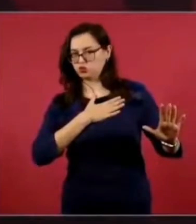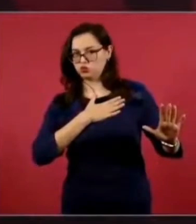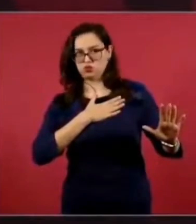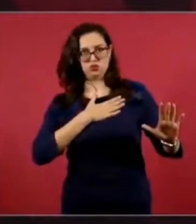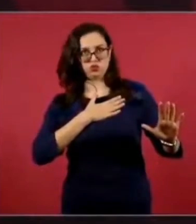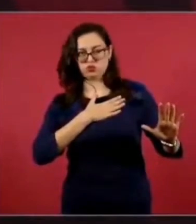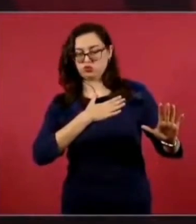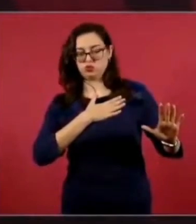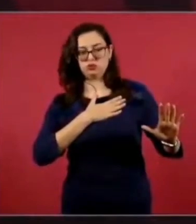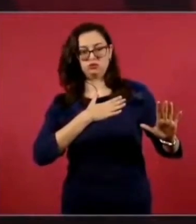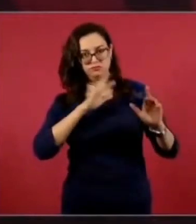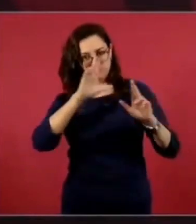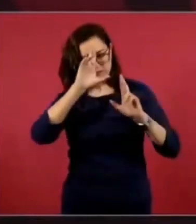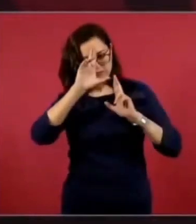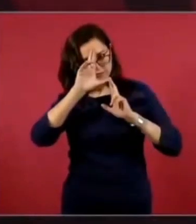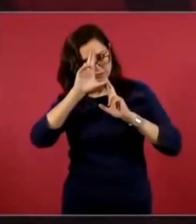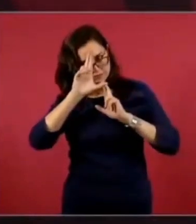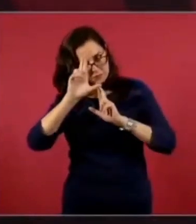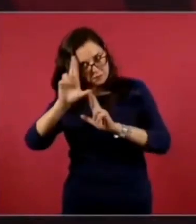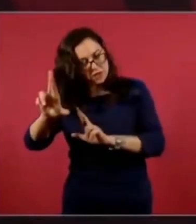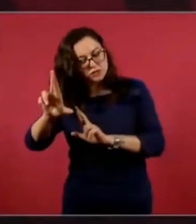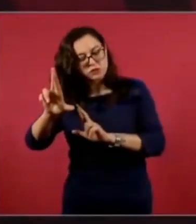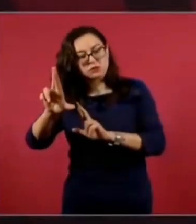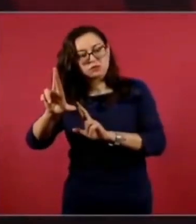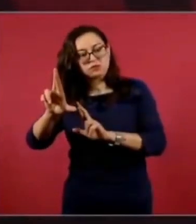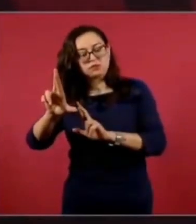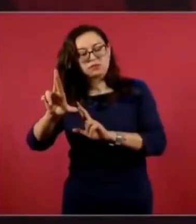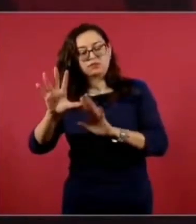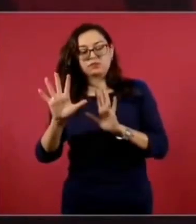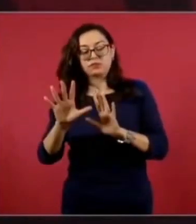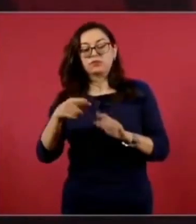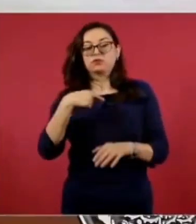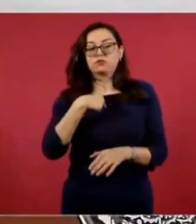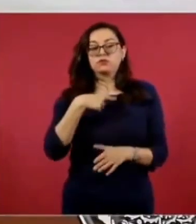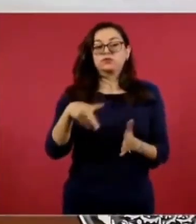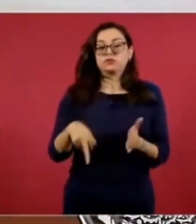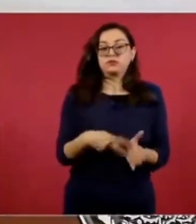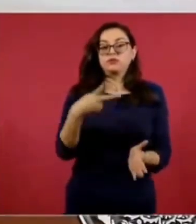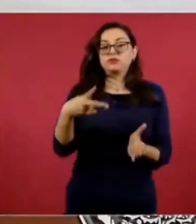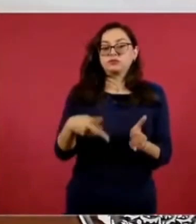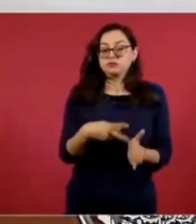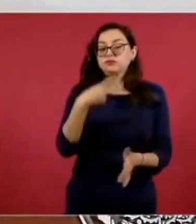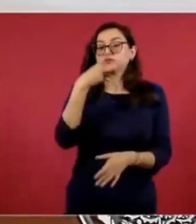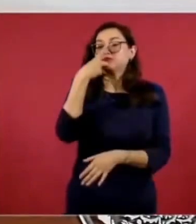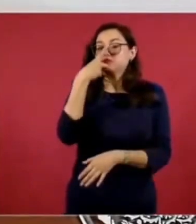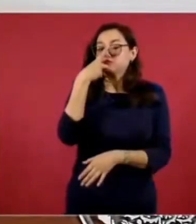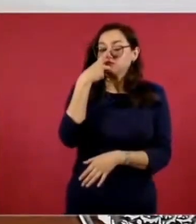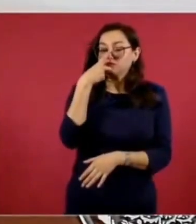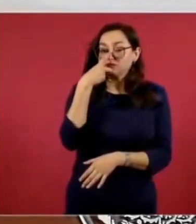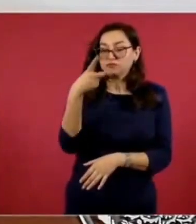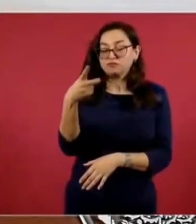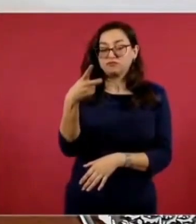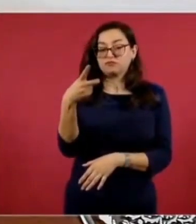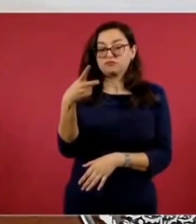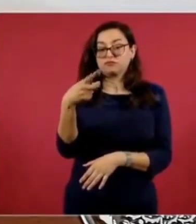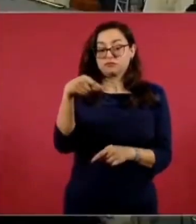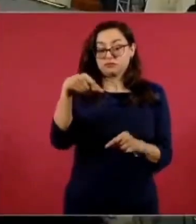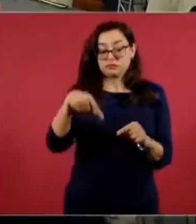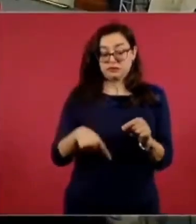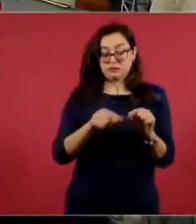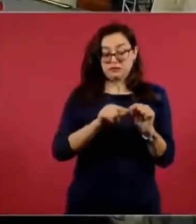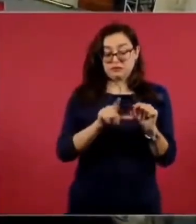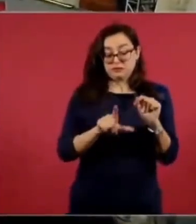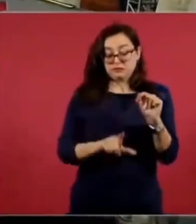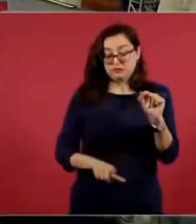español. El pueblo español, no tenemos ningún problema. He dicho que cuando más saquearon a México